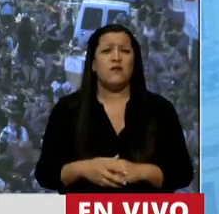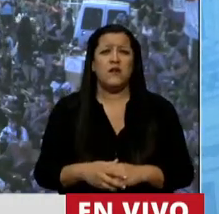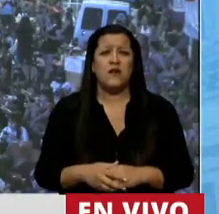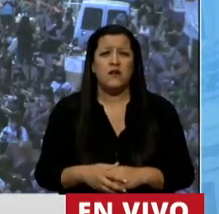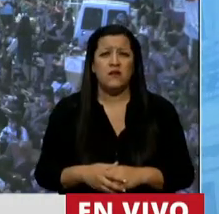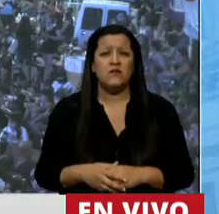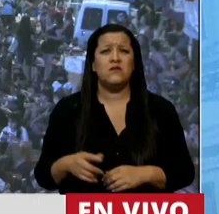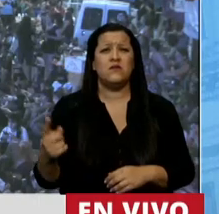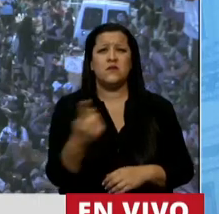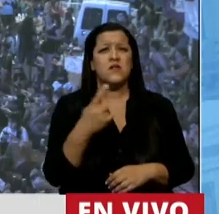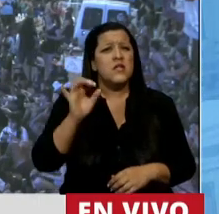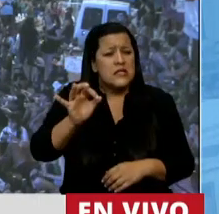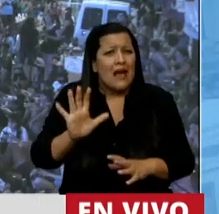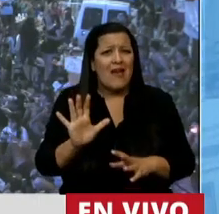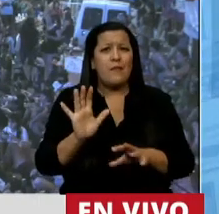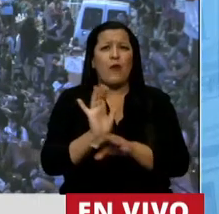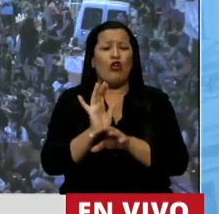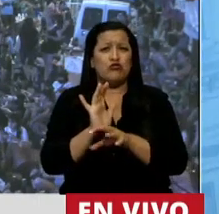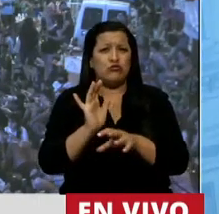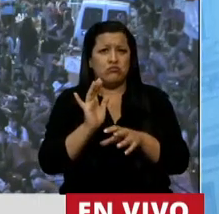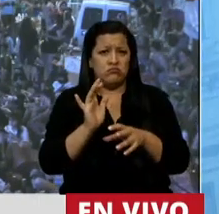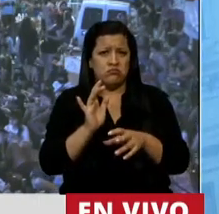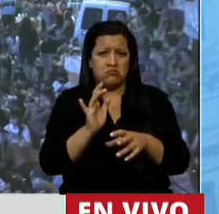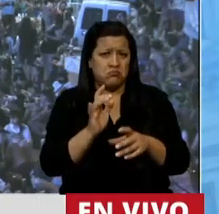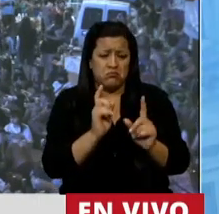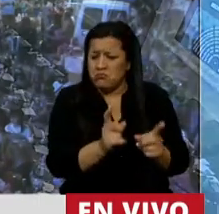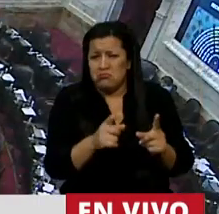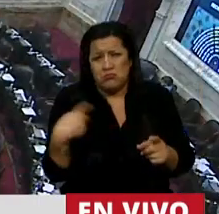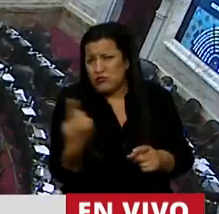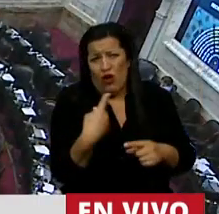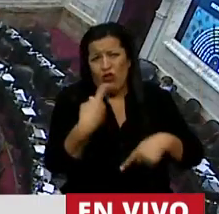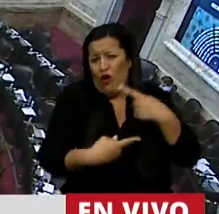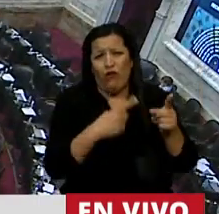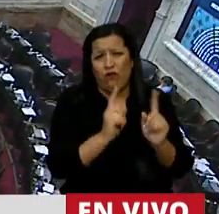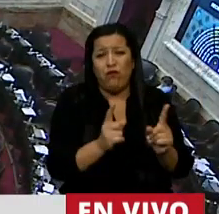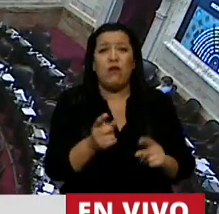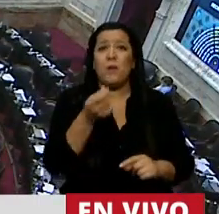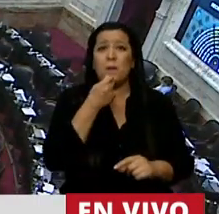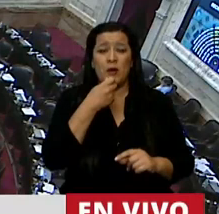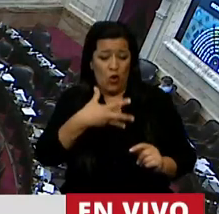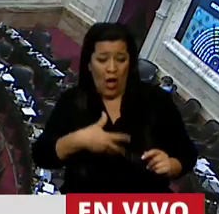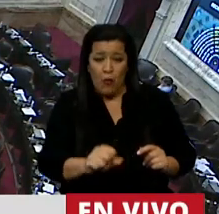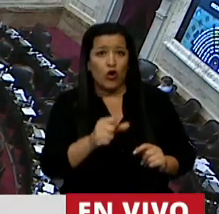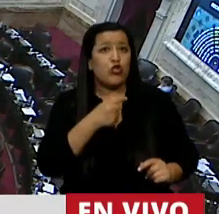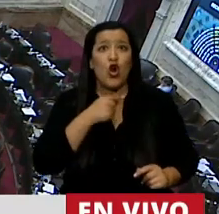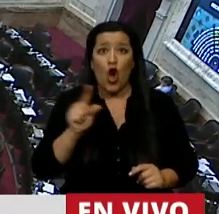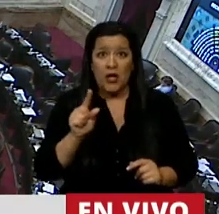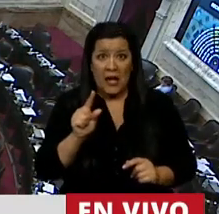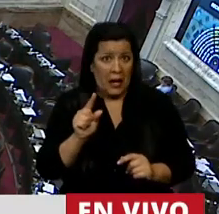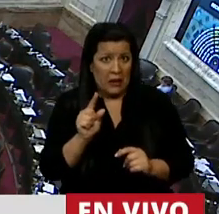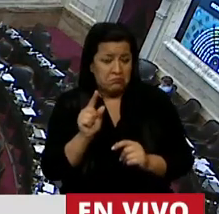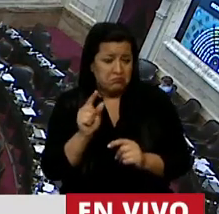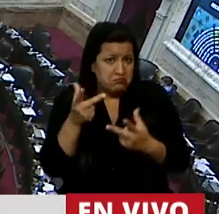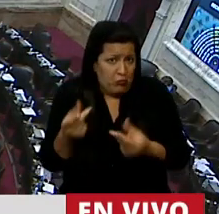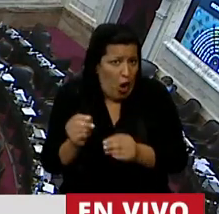Sabemos que no se van a impedir y que nadie que no quiera hacer un aborto lo va a hacer. Por lo